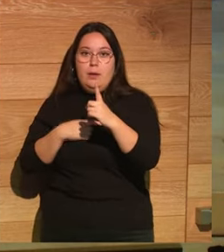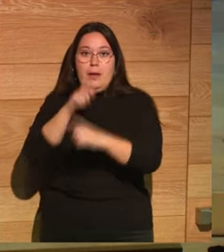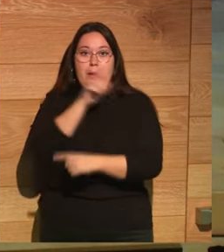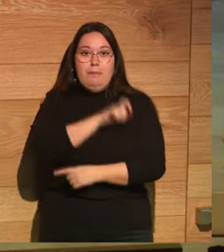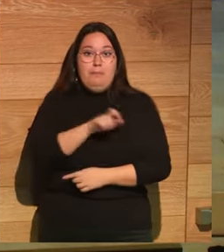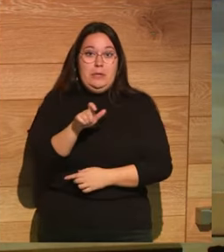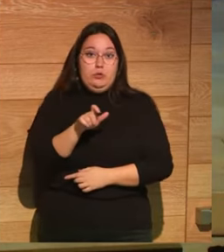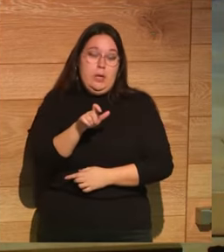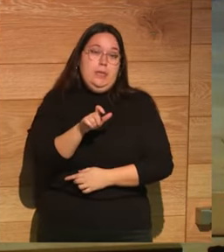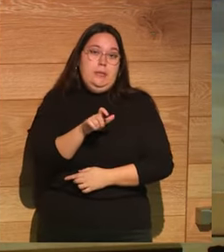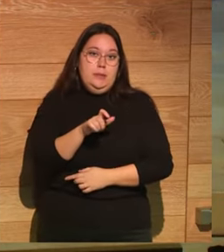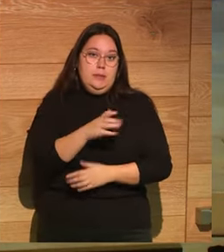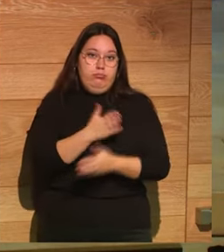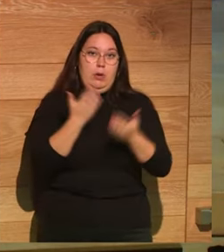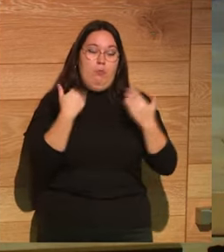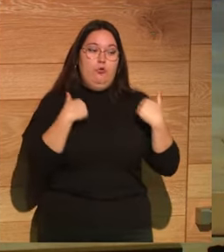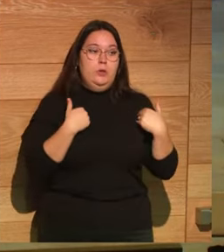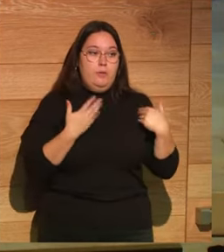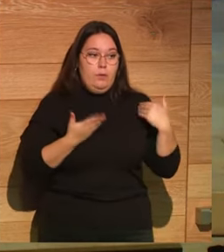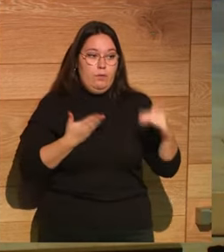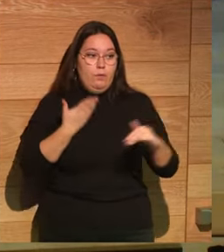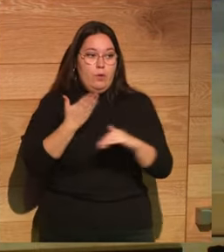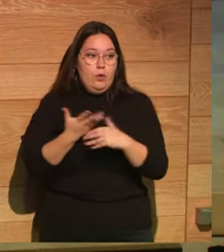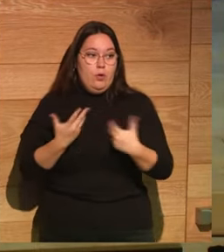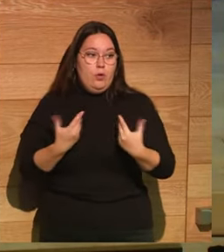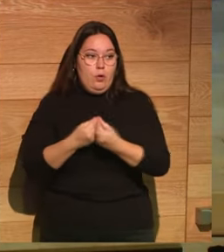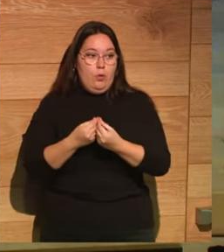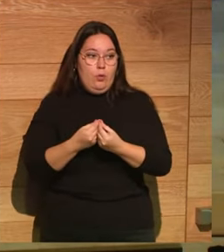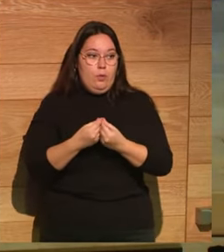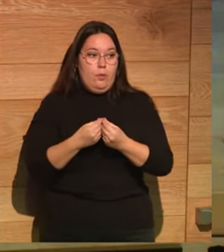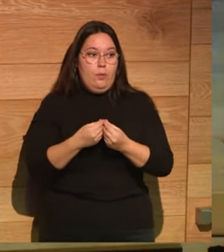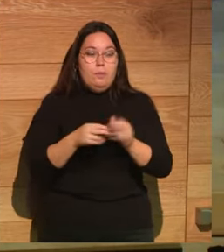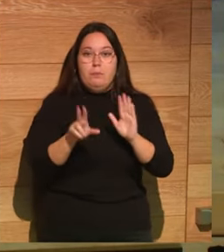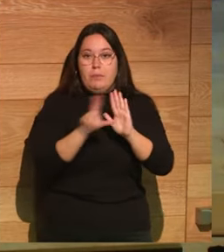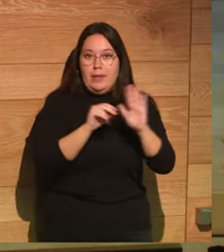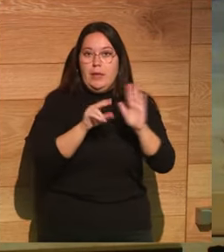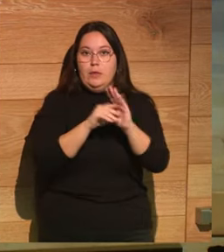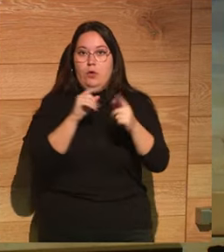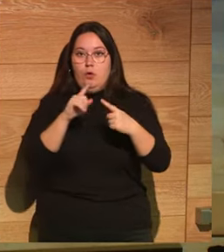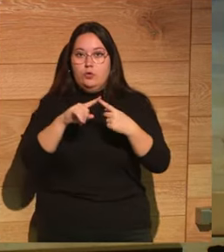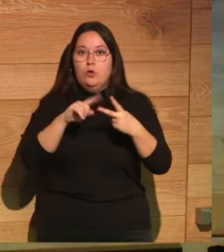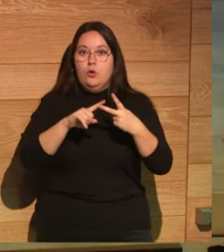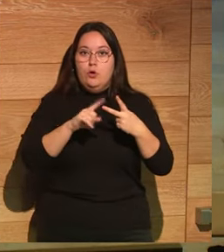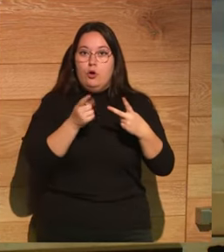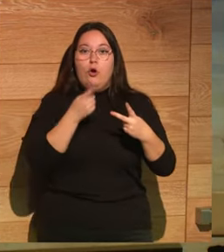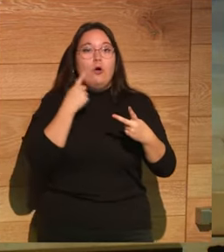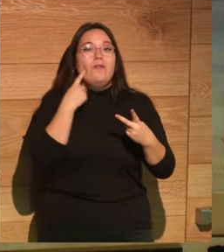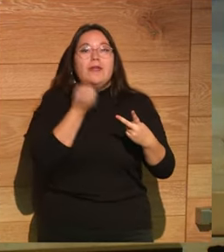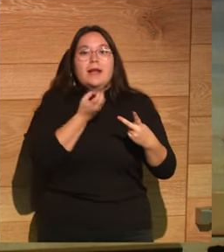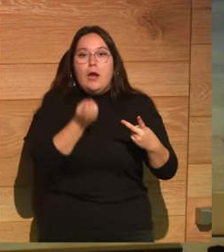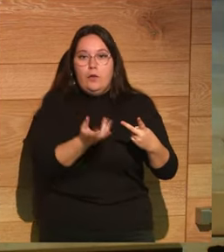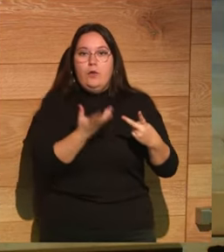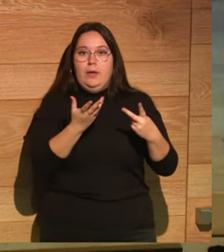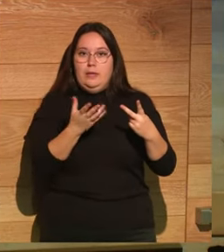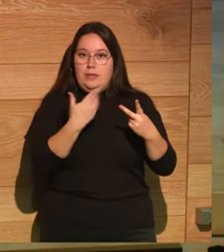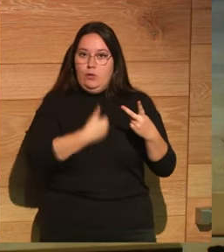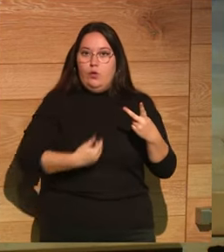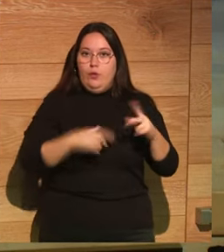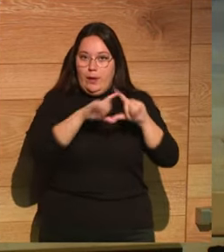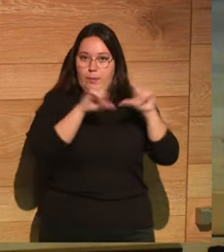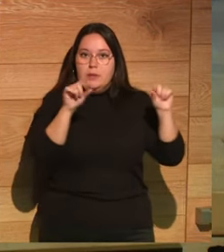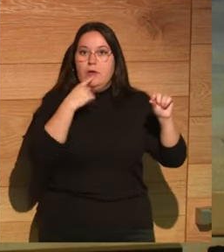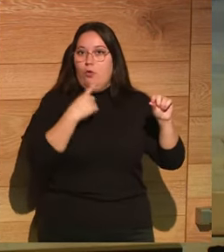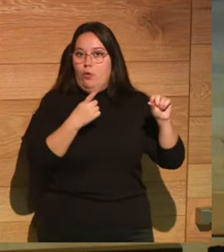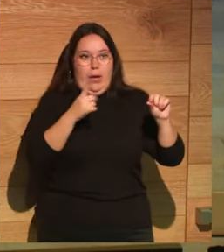ejecutivos cargados con las cintas de vídeo declaraciones del director del dueño de la empresa diciendo que